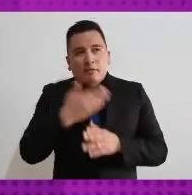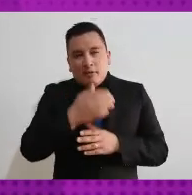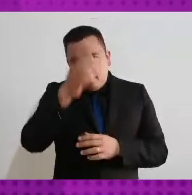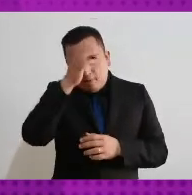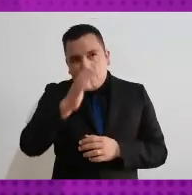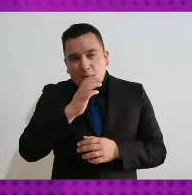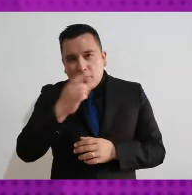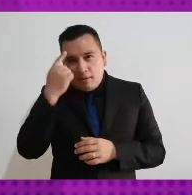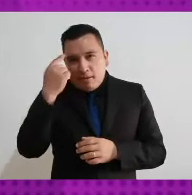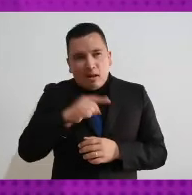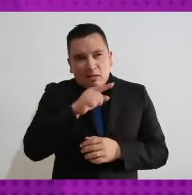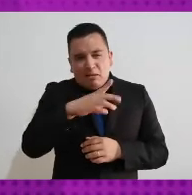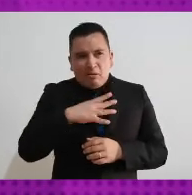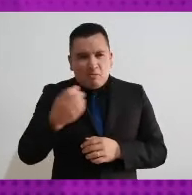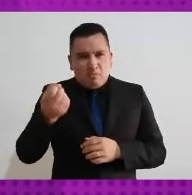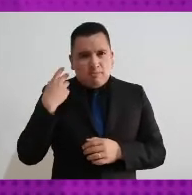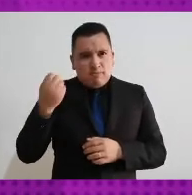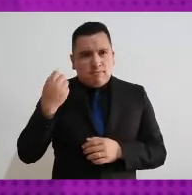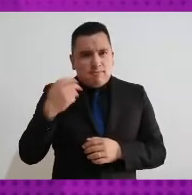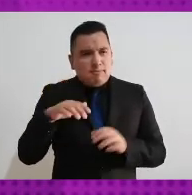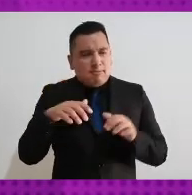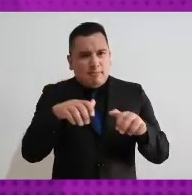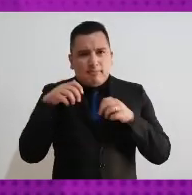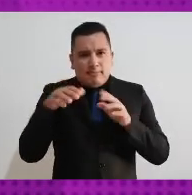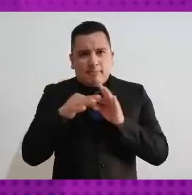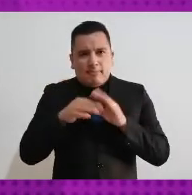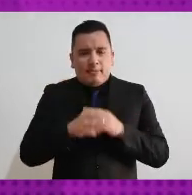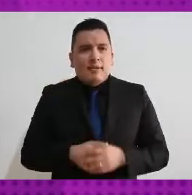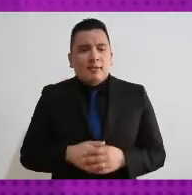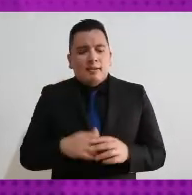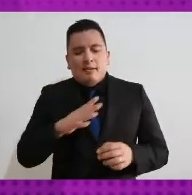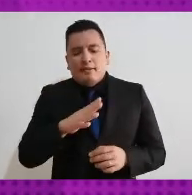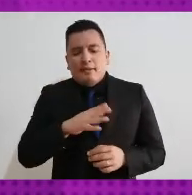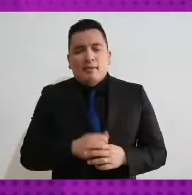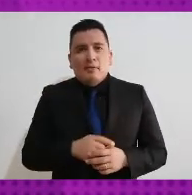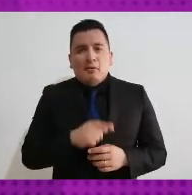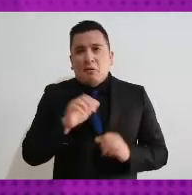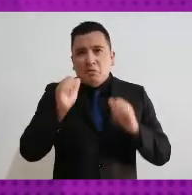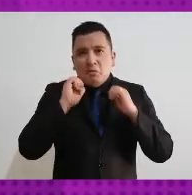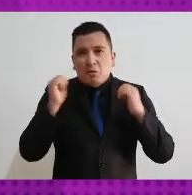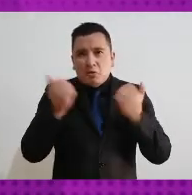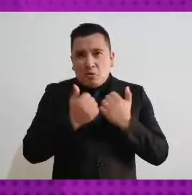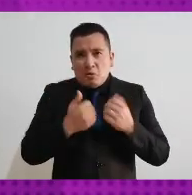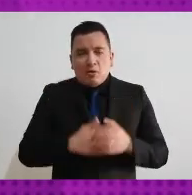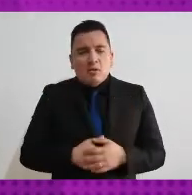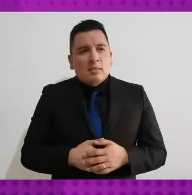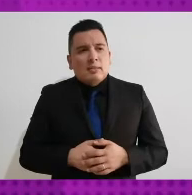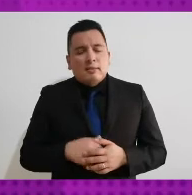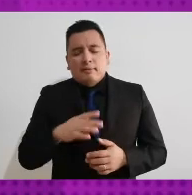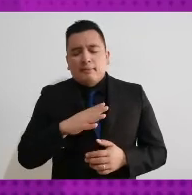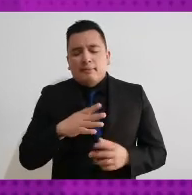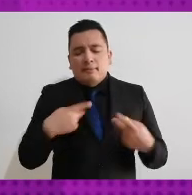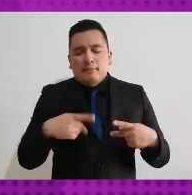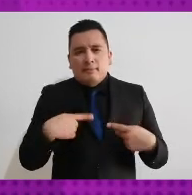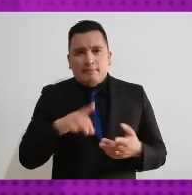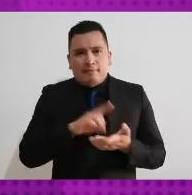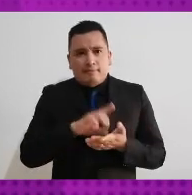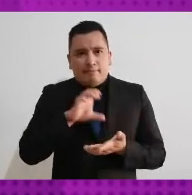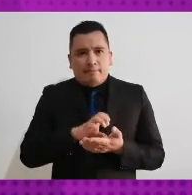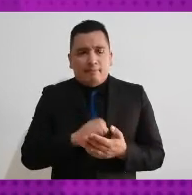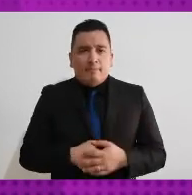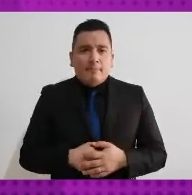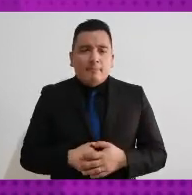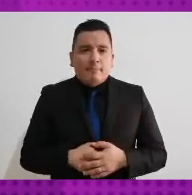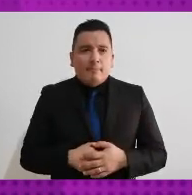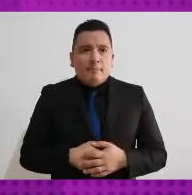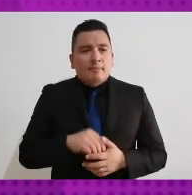en uno de estos foros en donde se invitaba específicamente organizaciones de la sociedad civil que trabajan con personas con